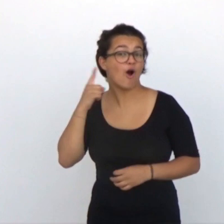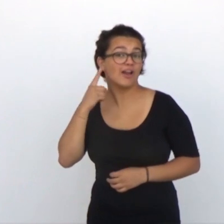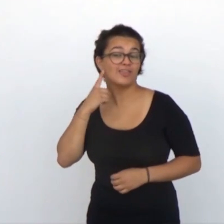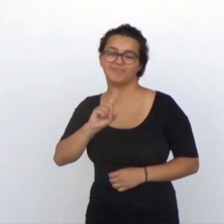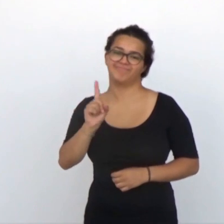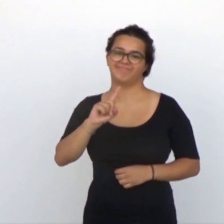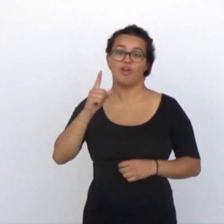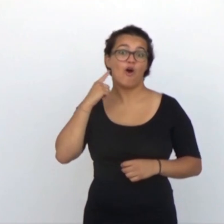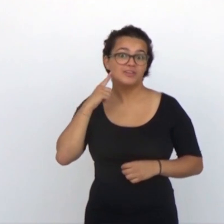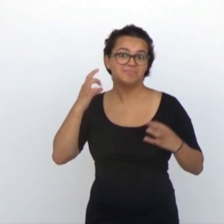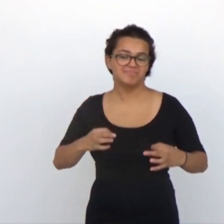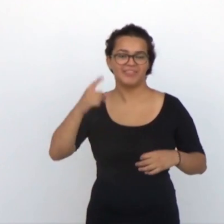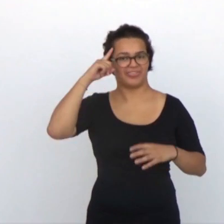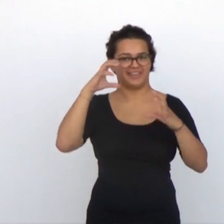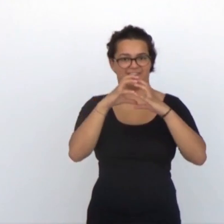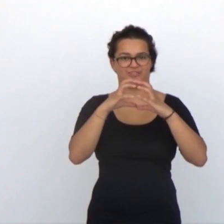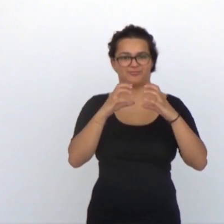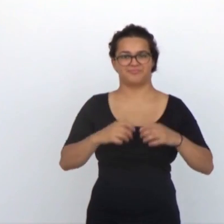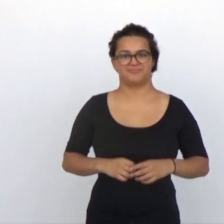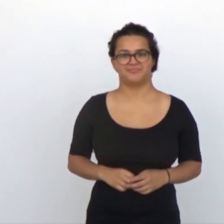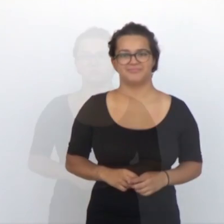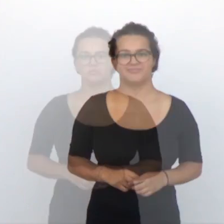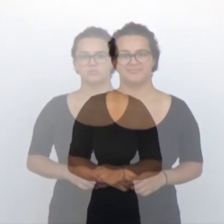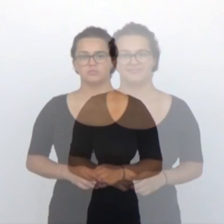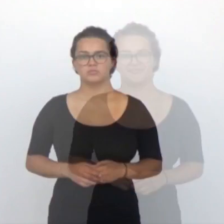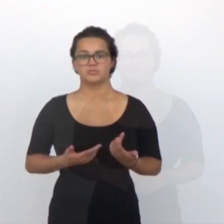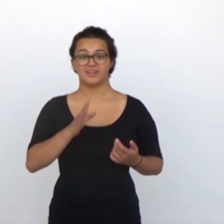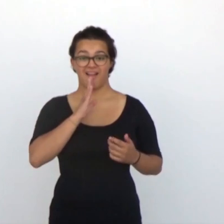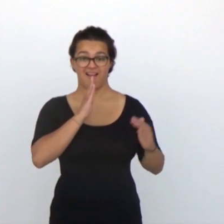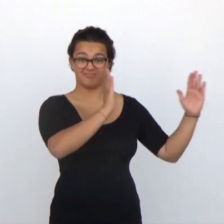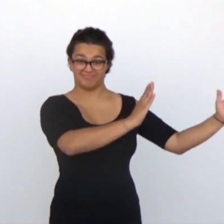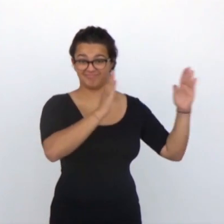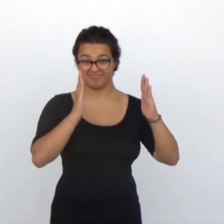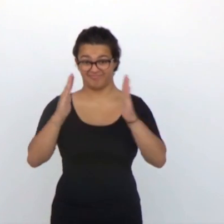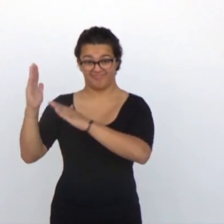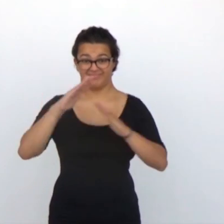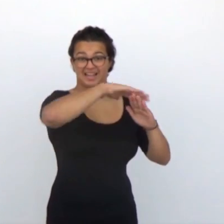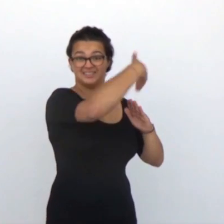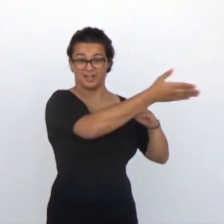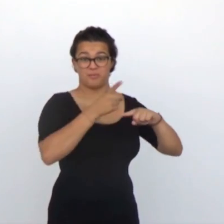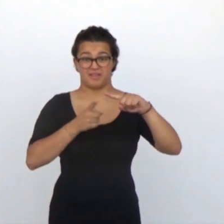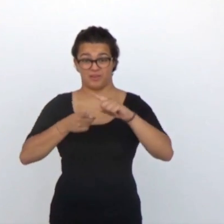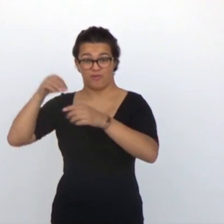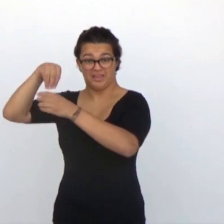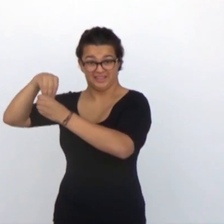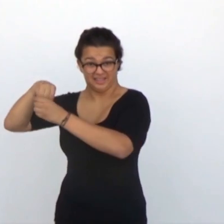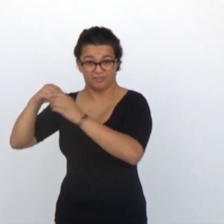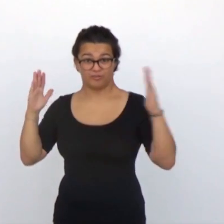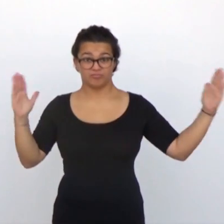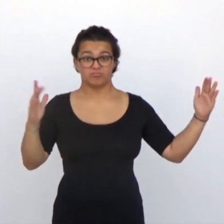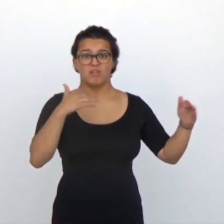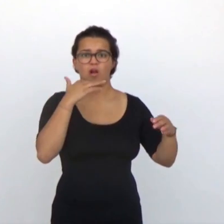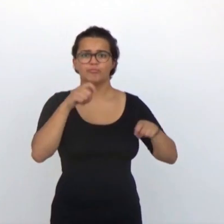oye de verdad no es el oído, es el cerebro. Cuando se produce una alteración en cualquiera de los componentes del sistema